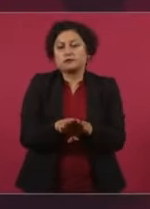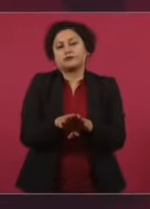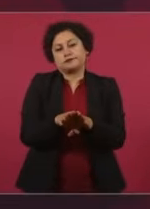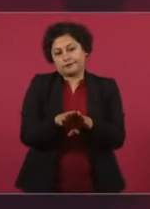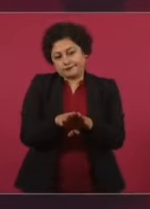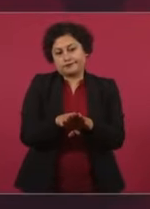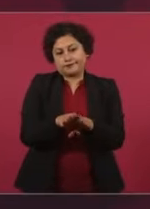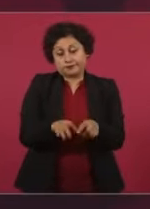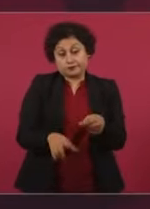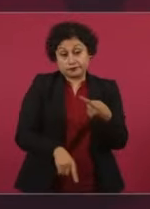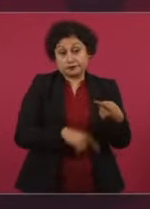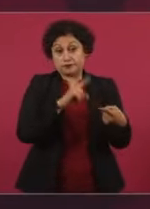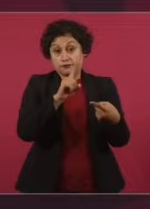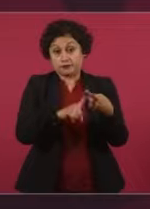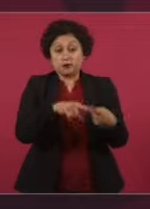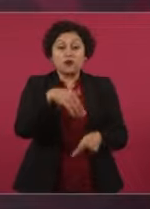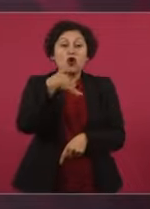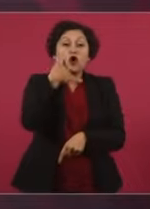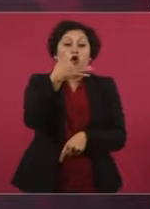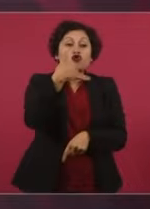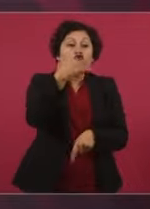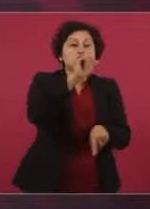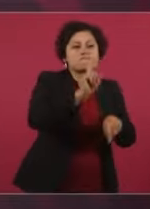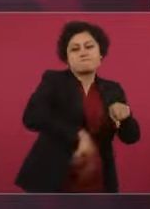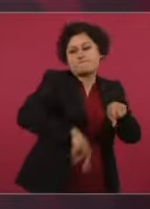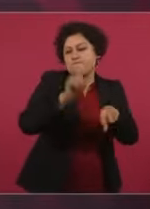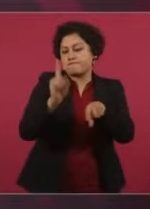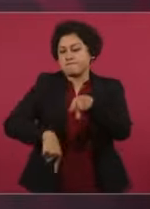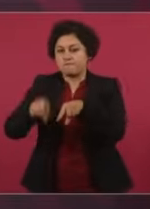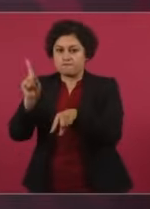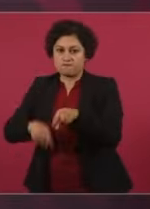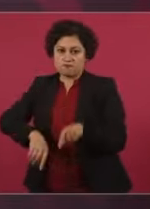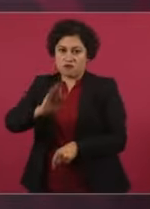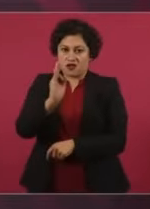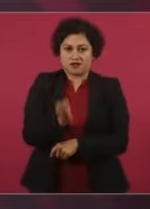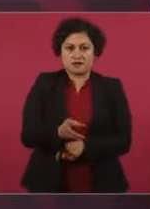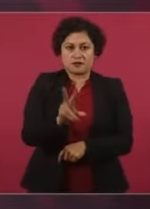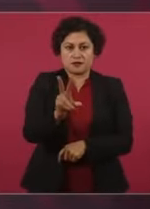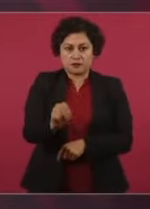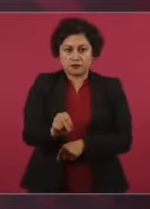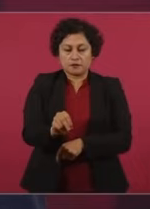y no permitir los lujos en el gobierno.